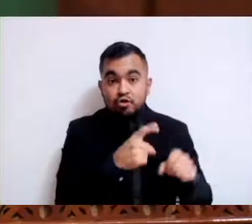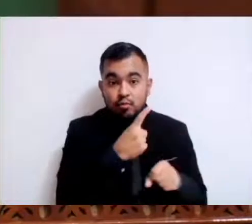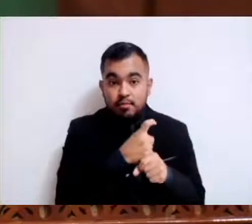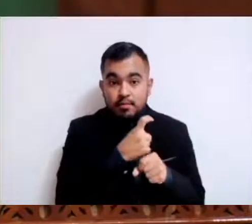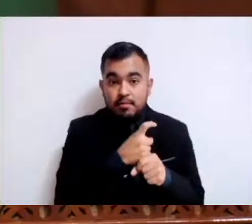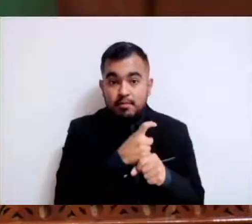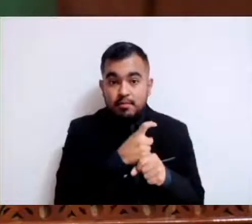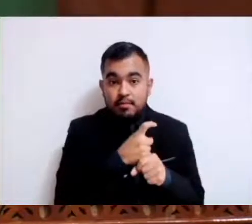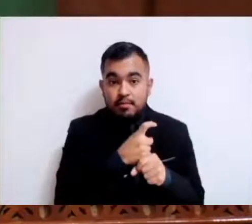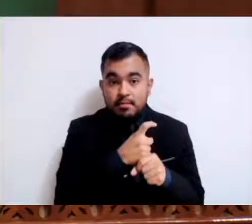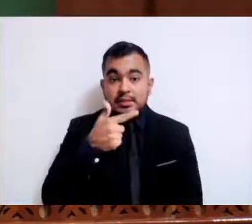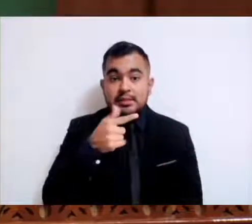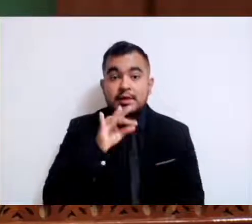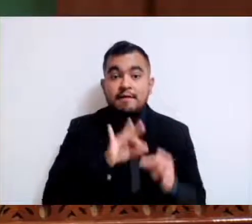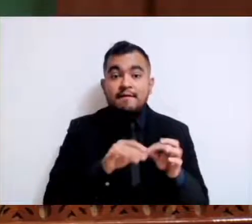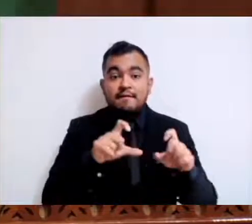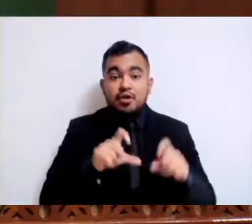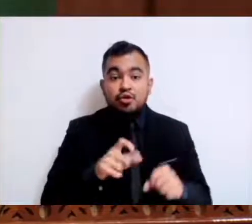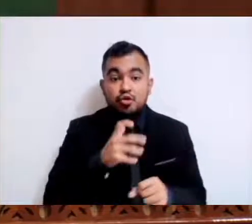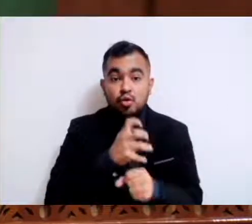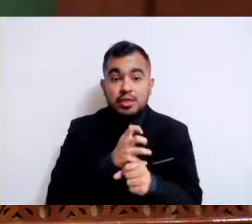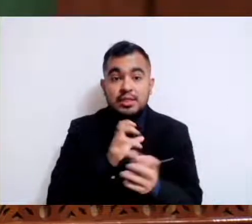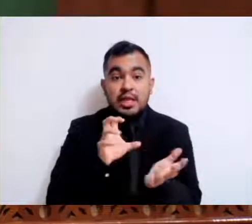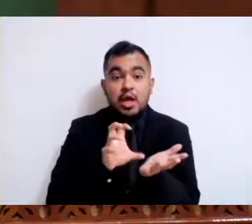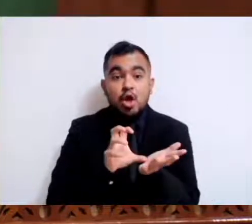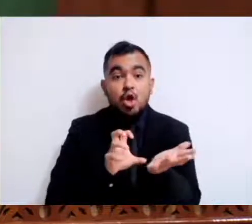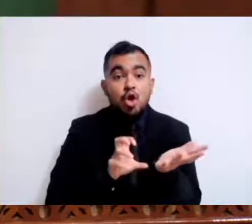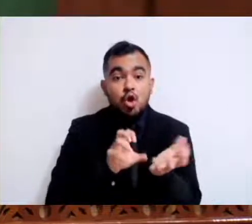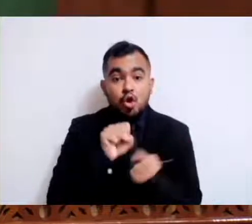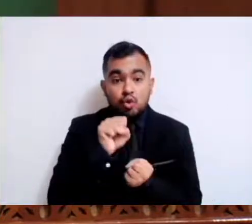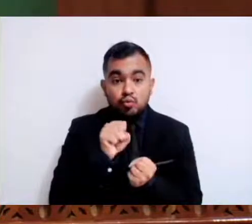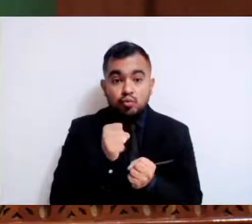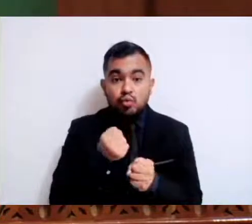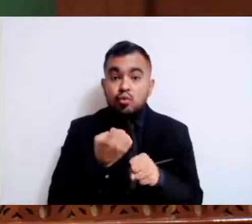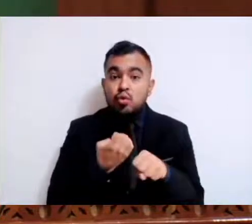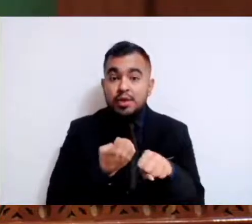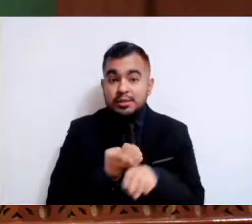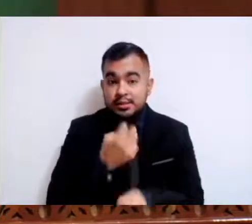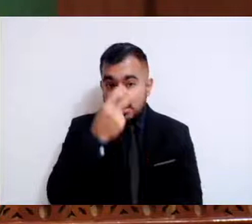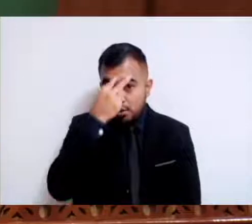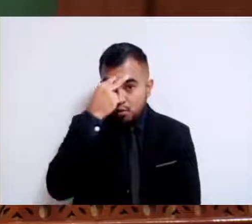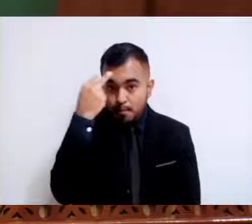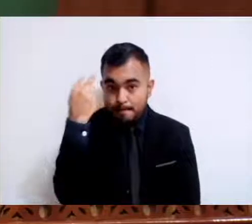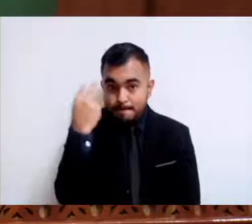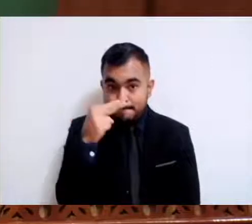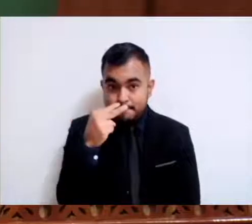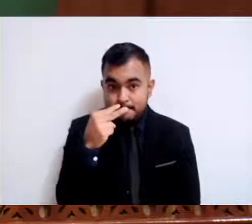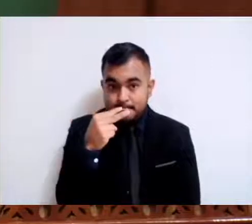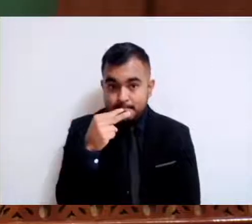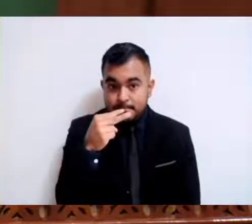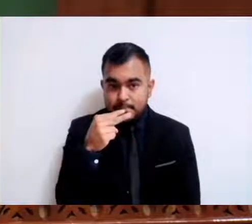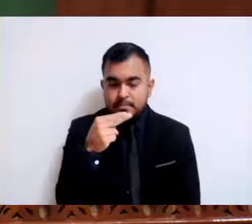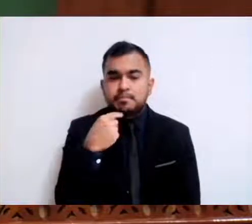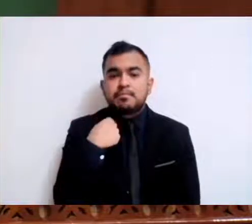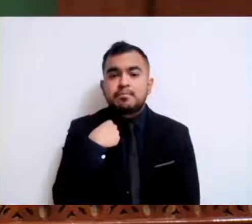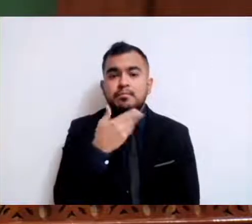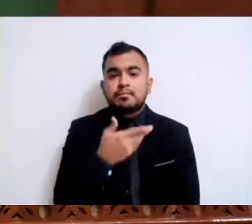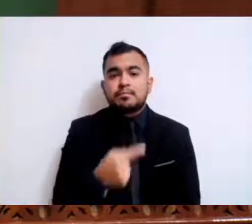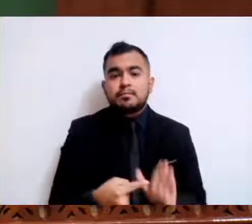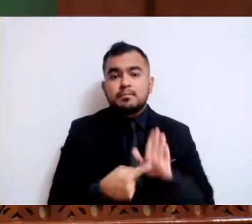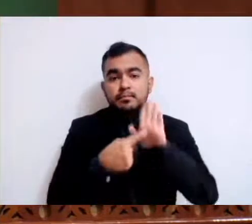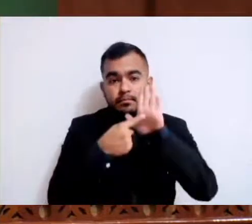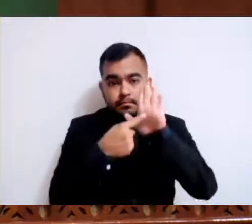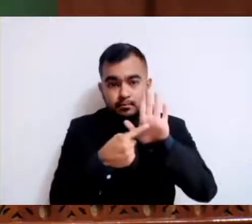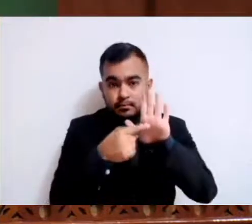fracción quinta de la Constitución Política del Estado Libre y Soberano de México, someto consideración de esta honorable